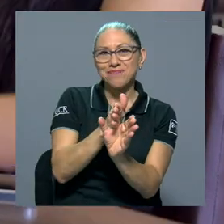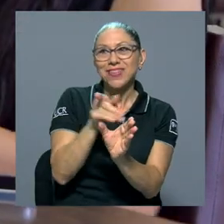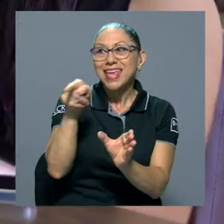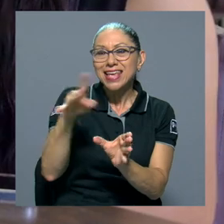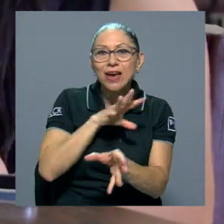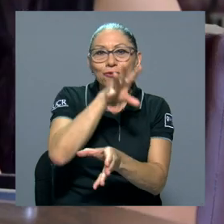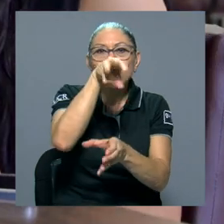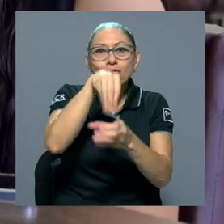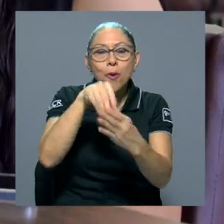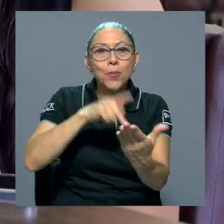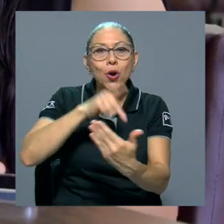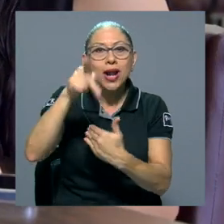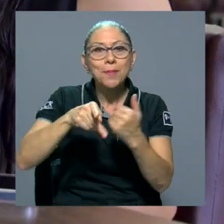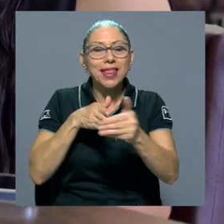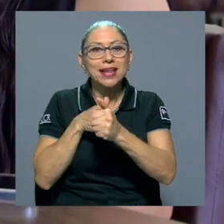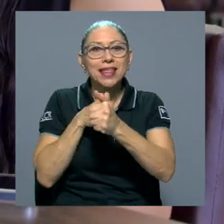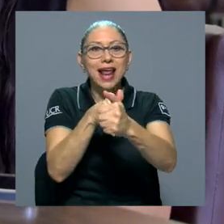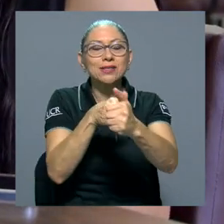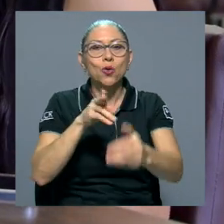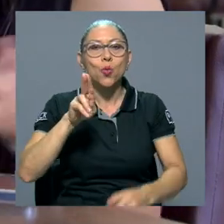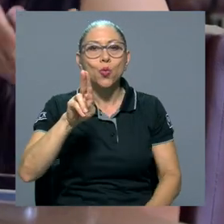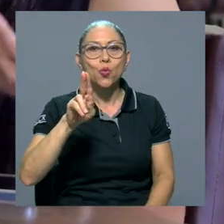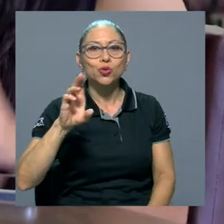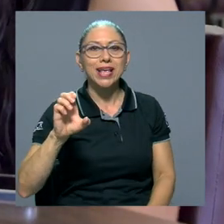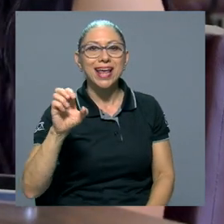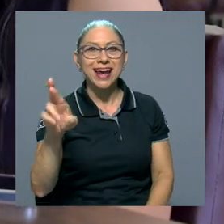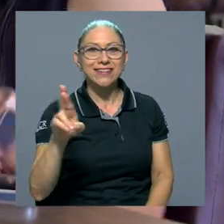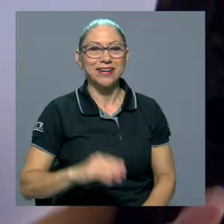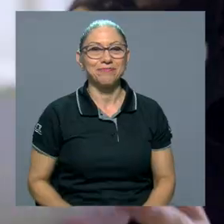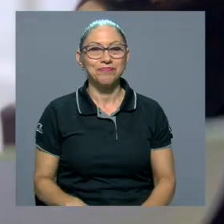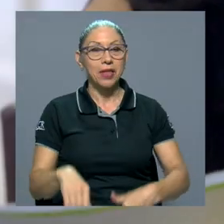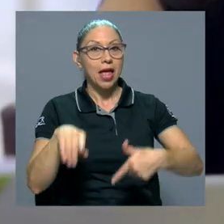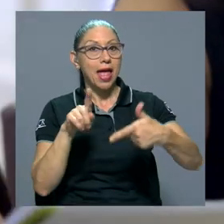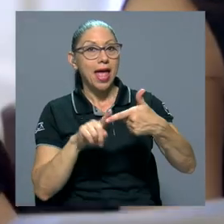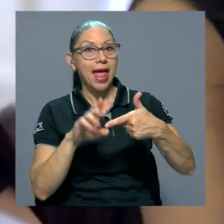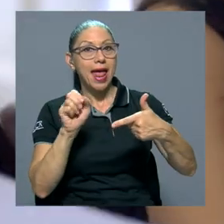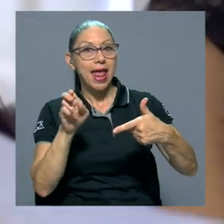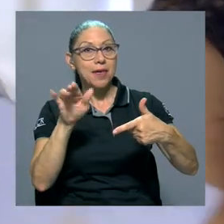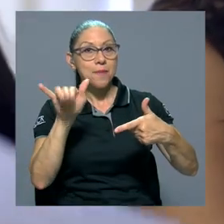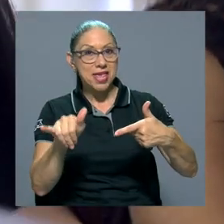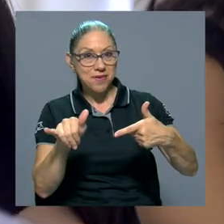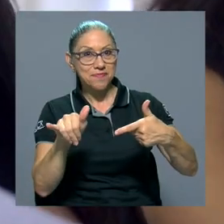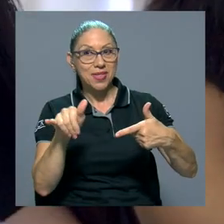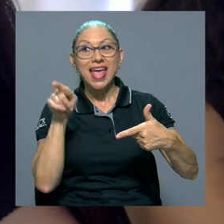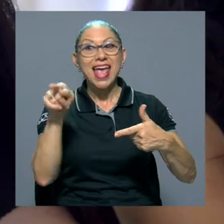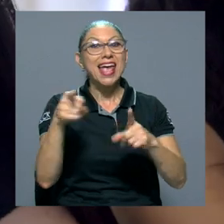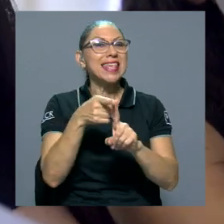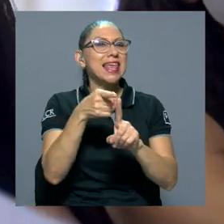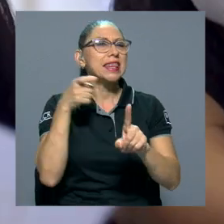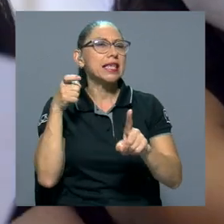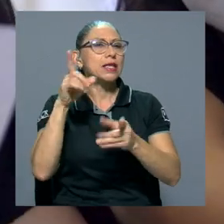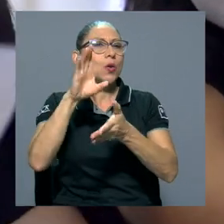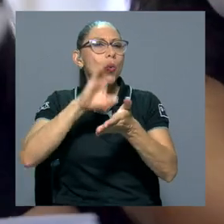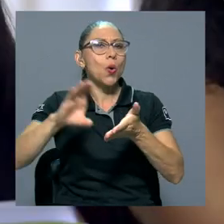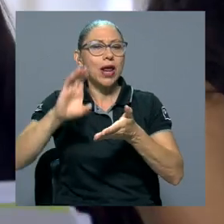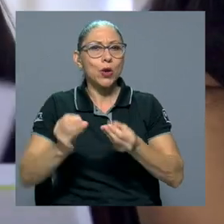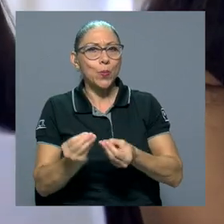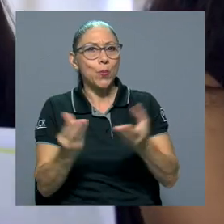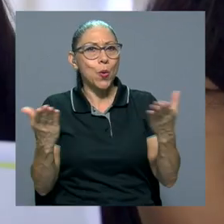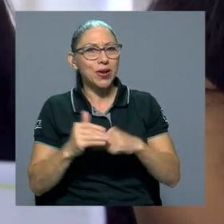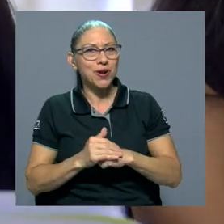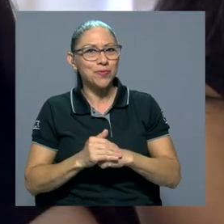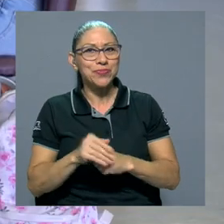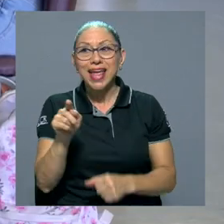forma parte del programa de liderazgo de la UCR. Por su parte, Amy es proveniente de un colegio